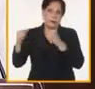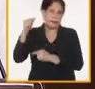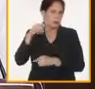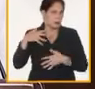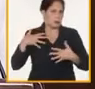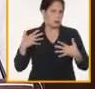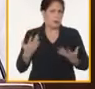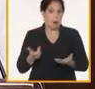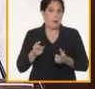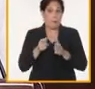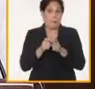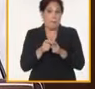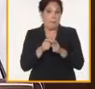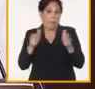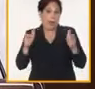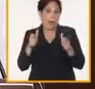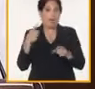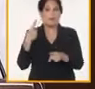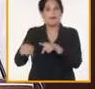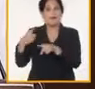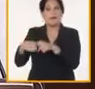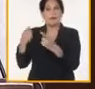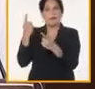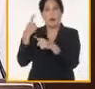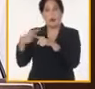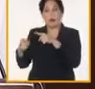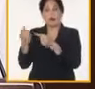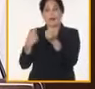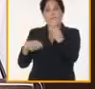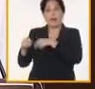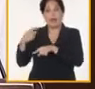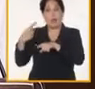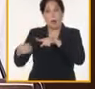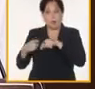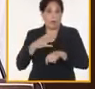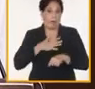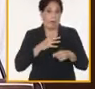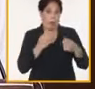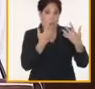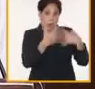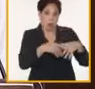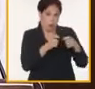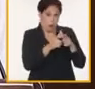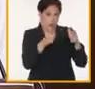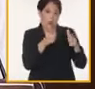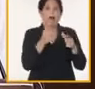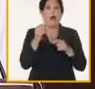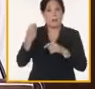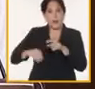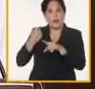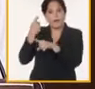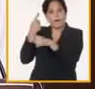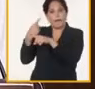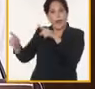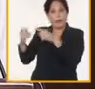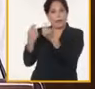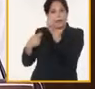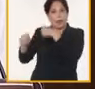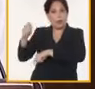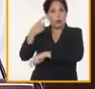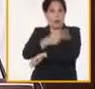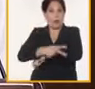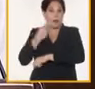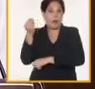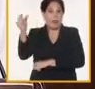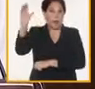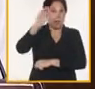incrementar y diversificar las exportaciones, así como lograr una mayor concreción de proyectos de colaboración y